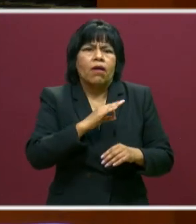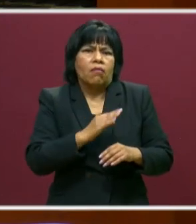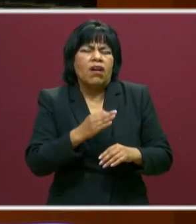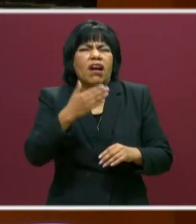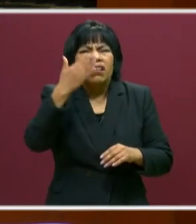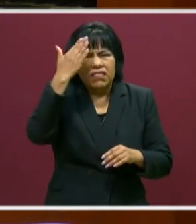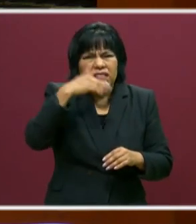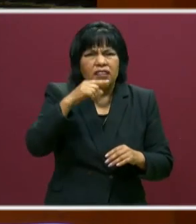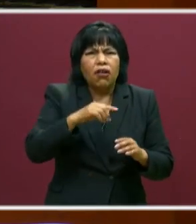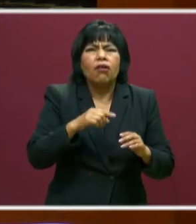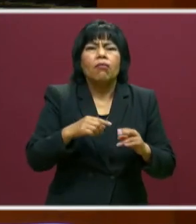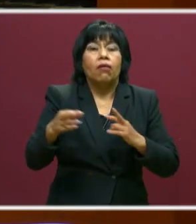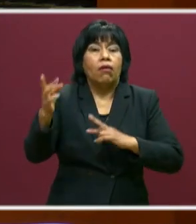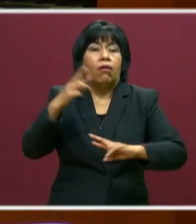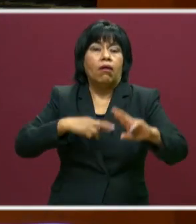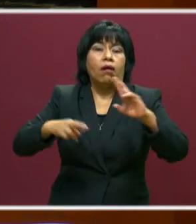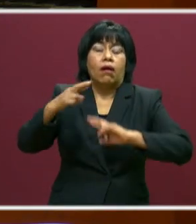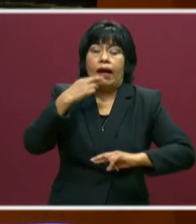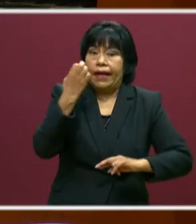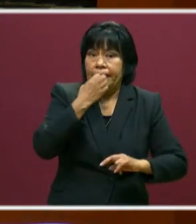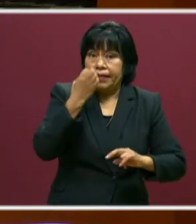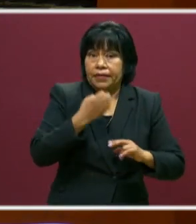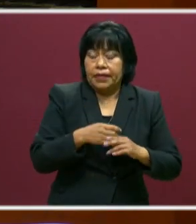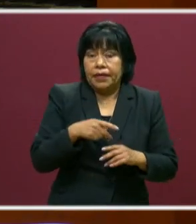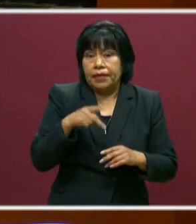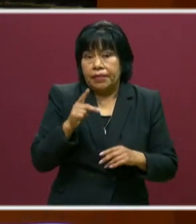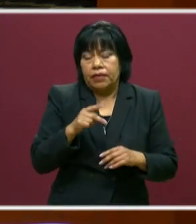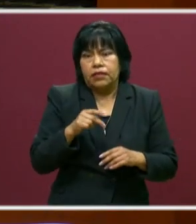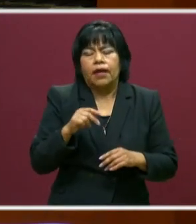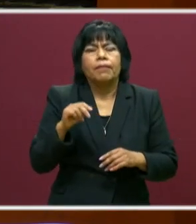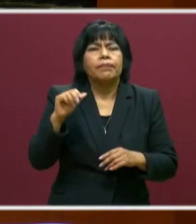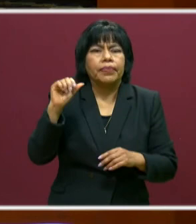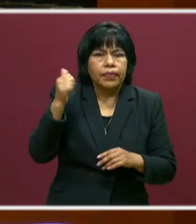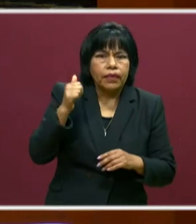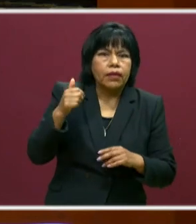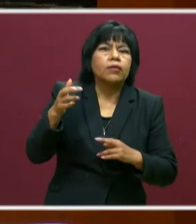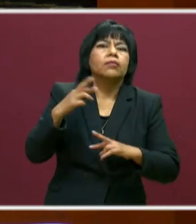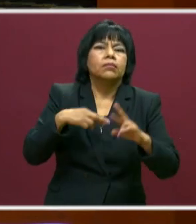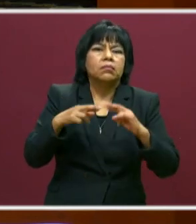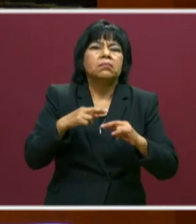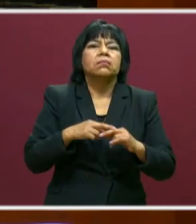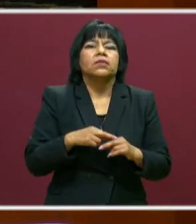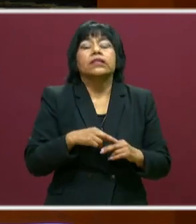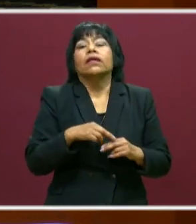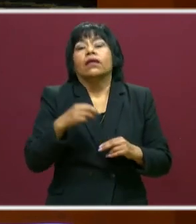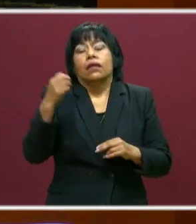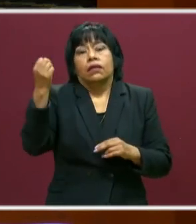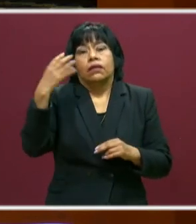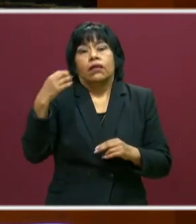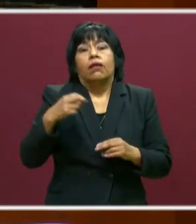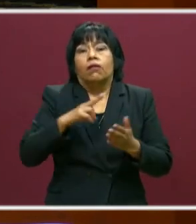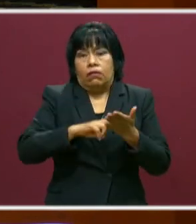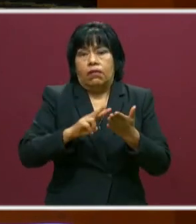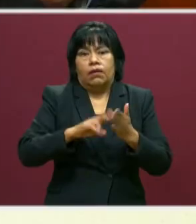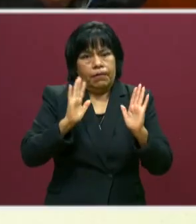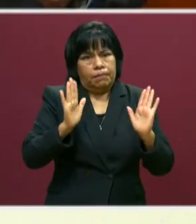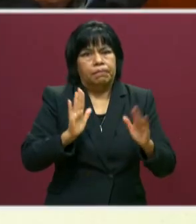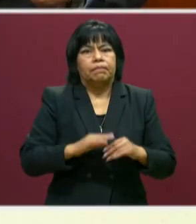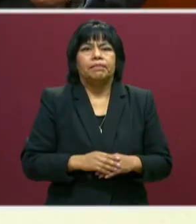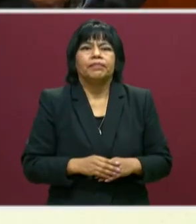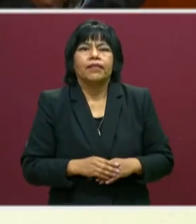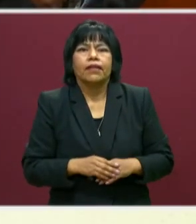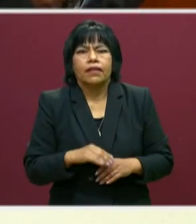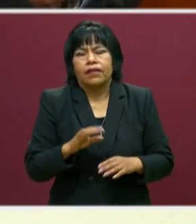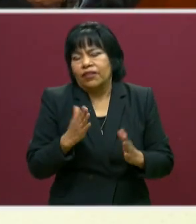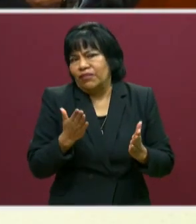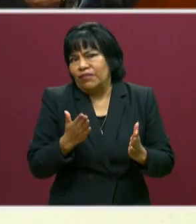saber a qué regresamos a las escuelas a partir de agosto, si el semáforo no los permite. Así es, y bueno,